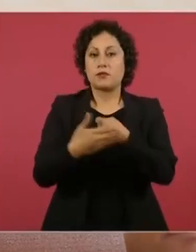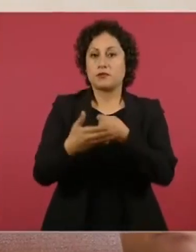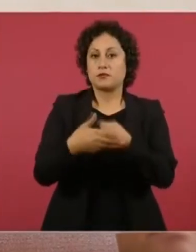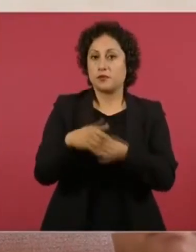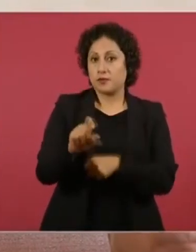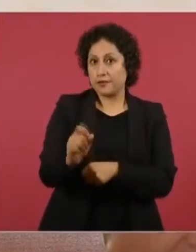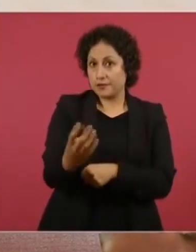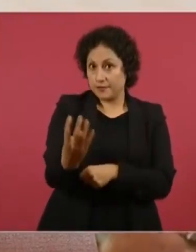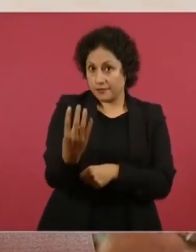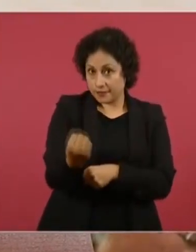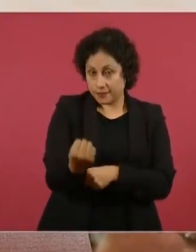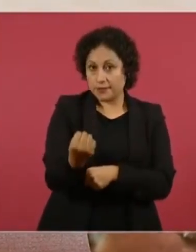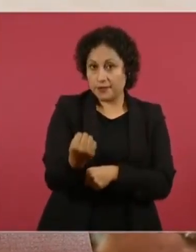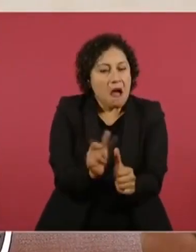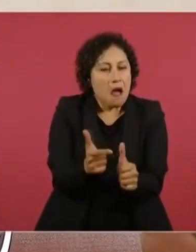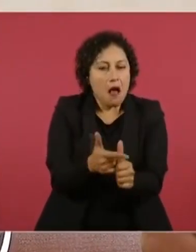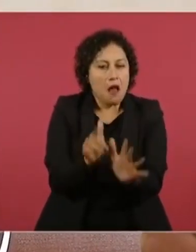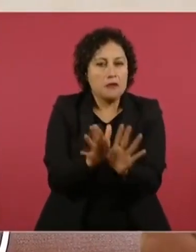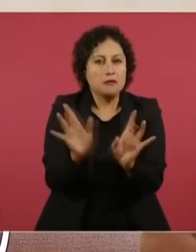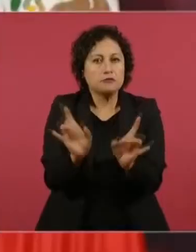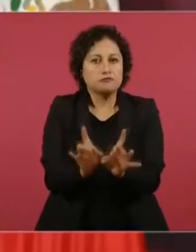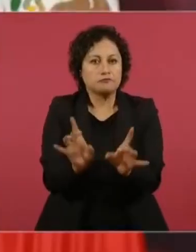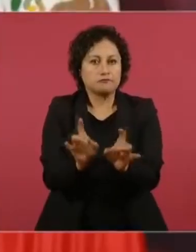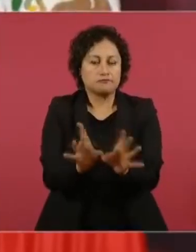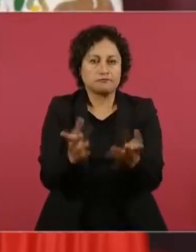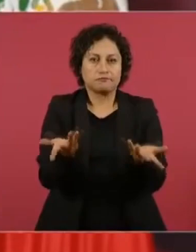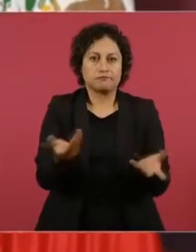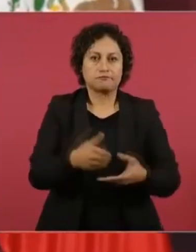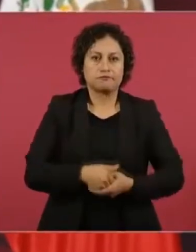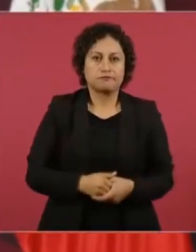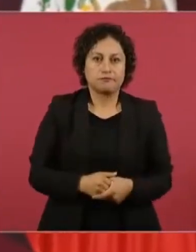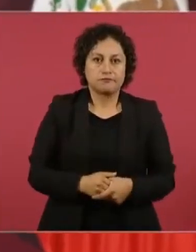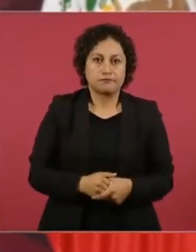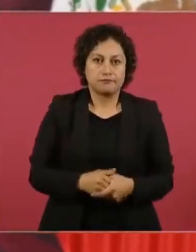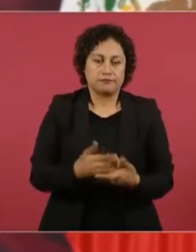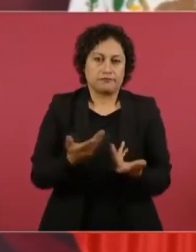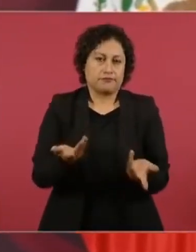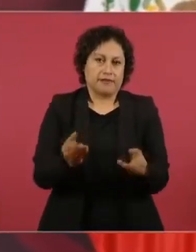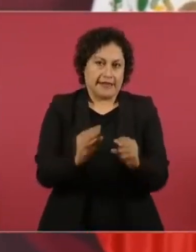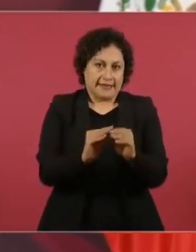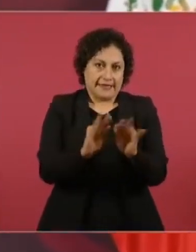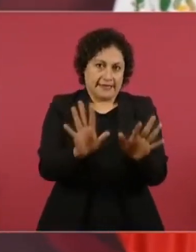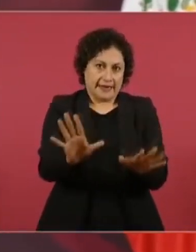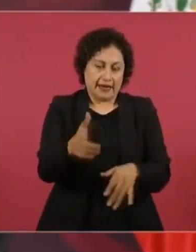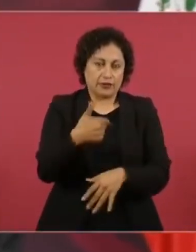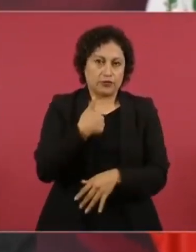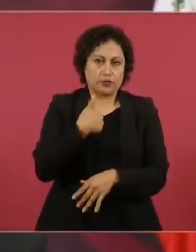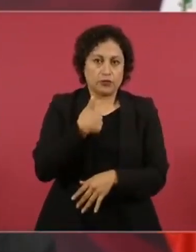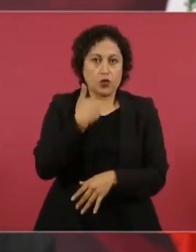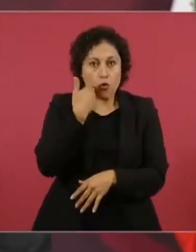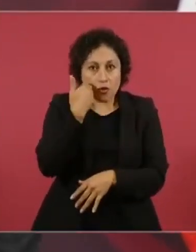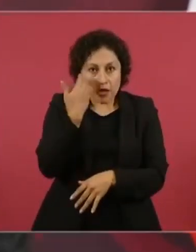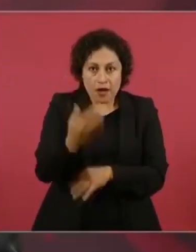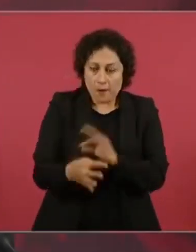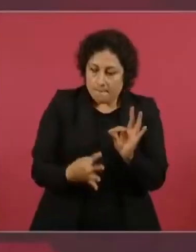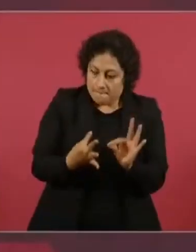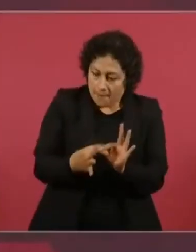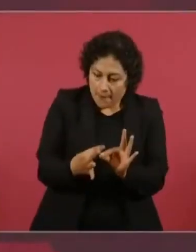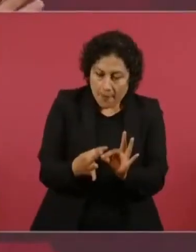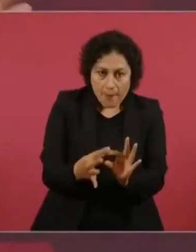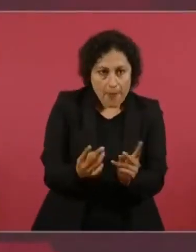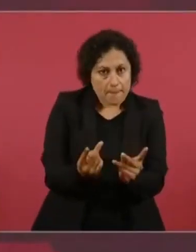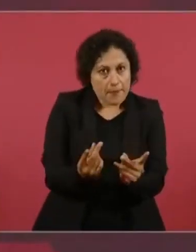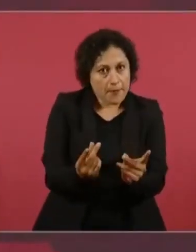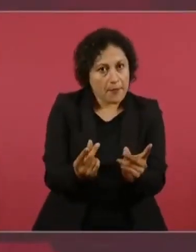imprevistos. Yo quiero que todo lo hagamos lo más pronto posible.